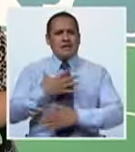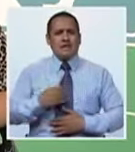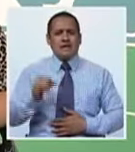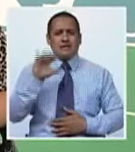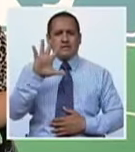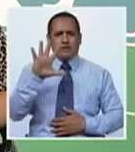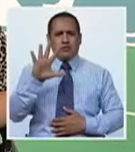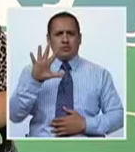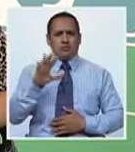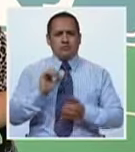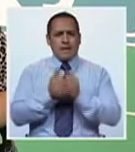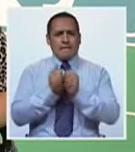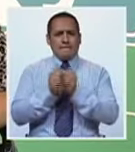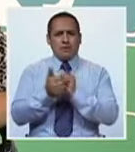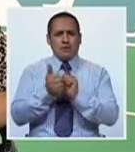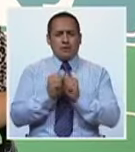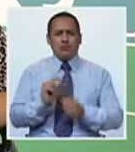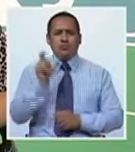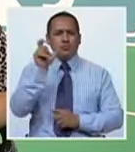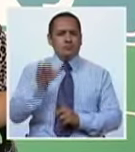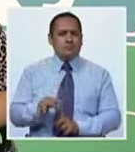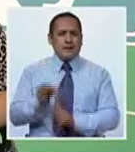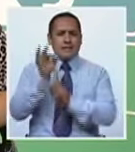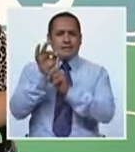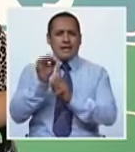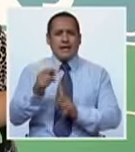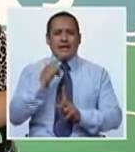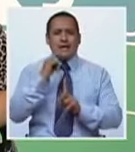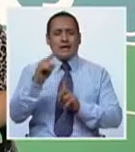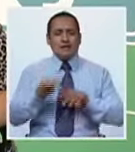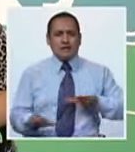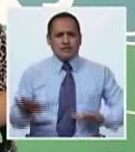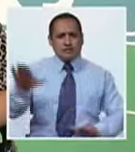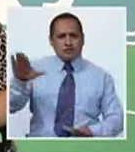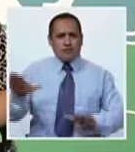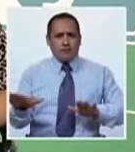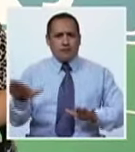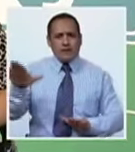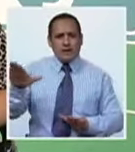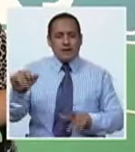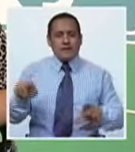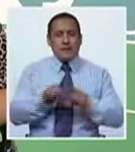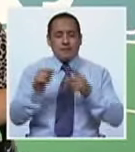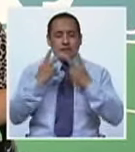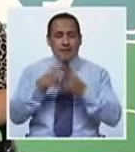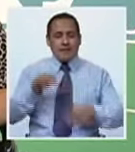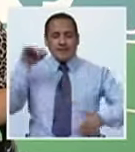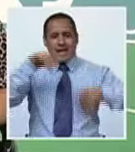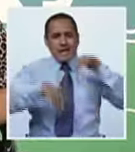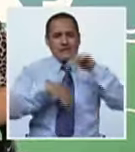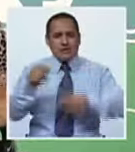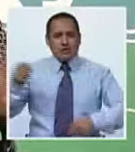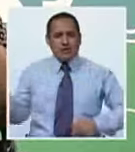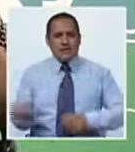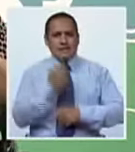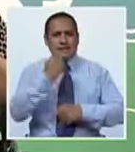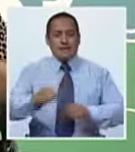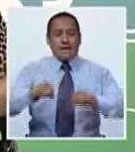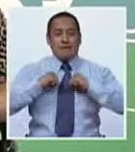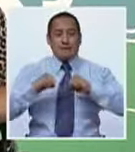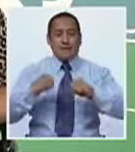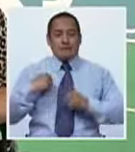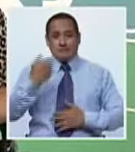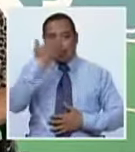desde los 5 años practica deportes. Y uno de sus favoritos es el surf. Además de la natación y el tenis y también la